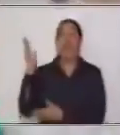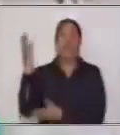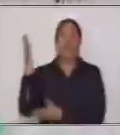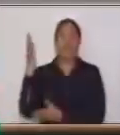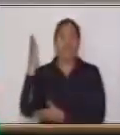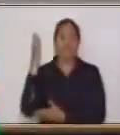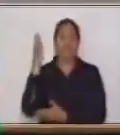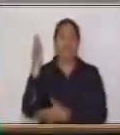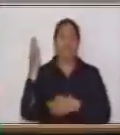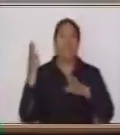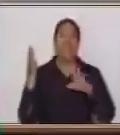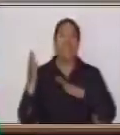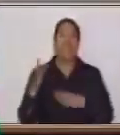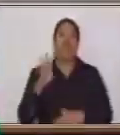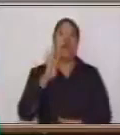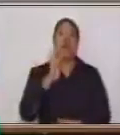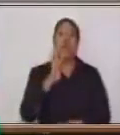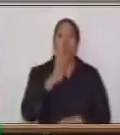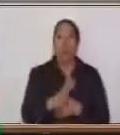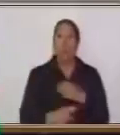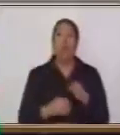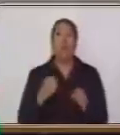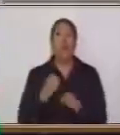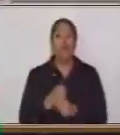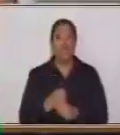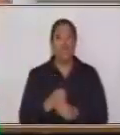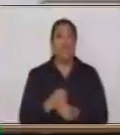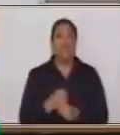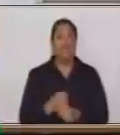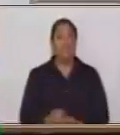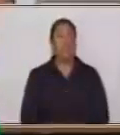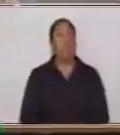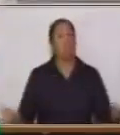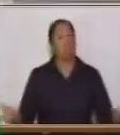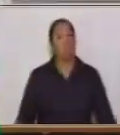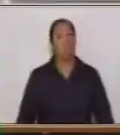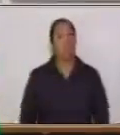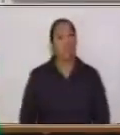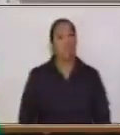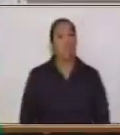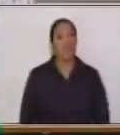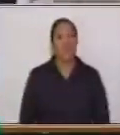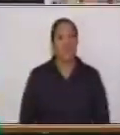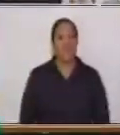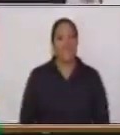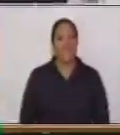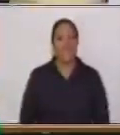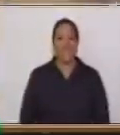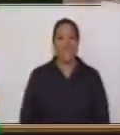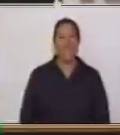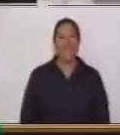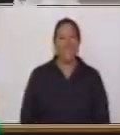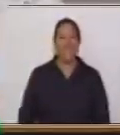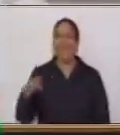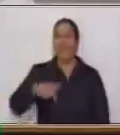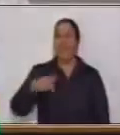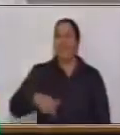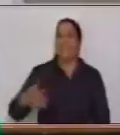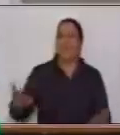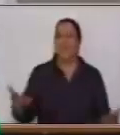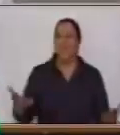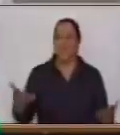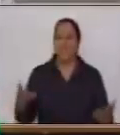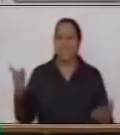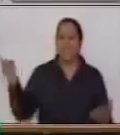cuatro años de vida. Muy bien. Y ahora, este no